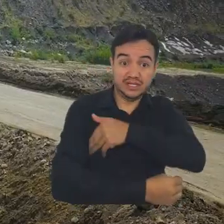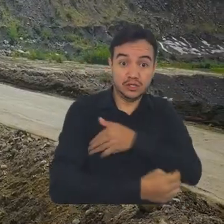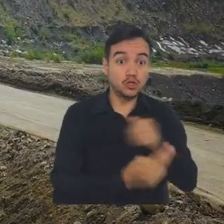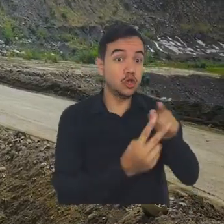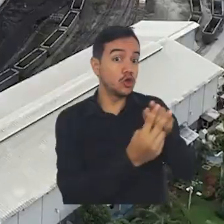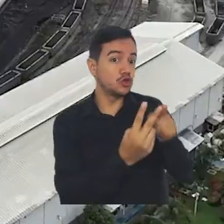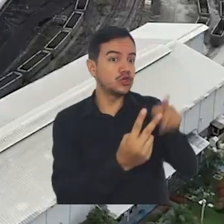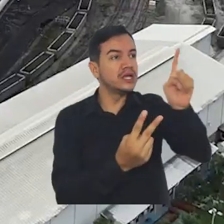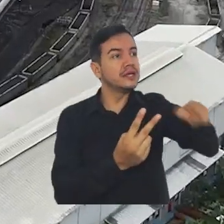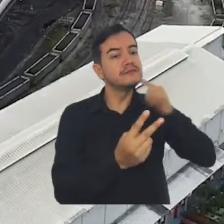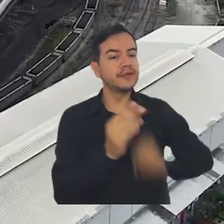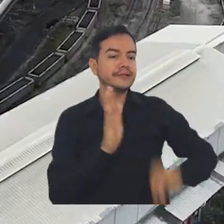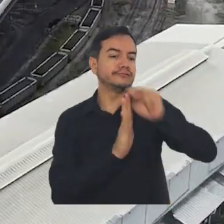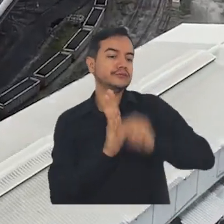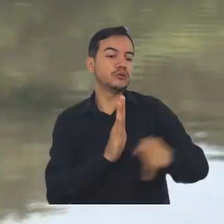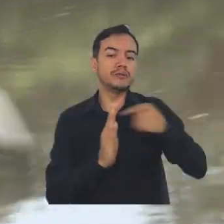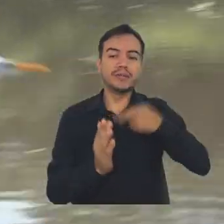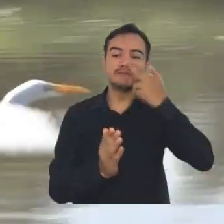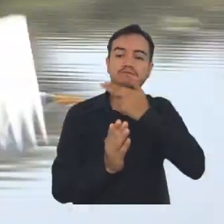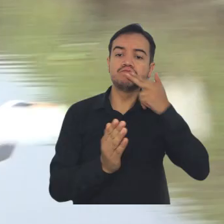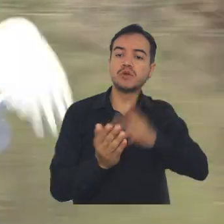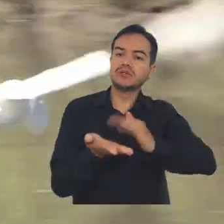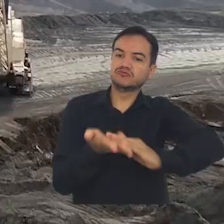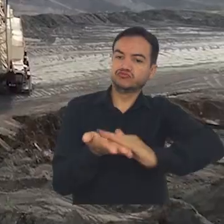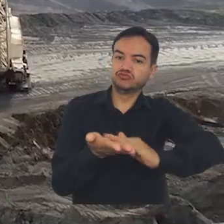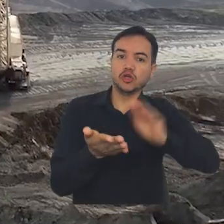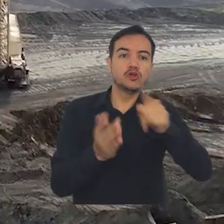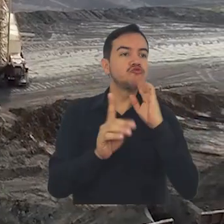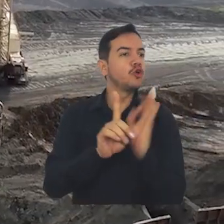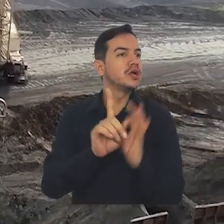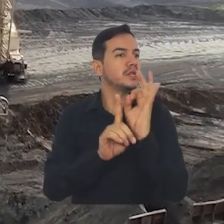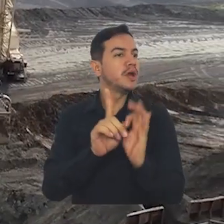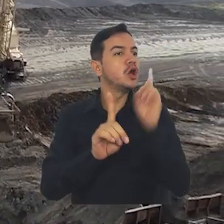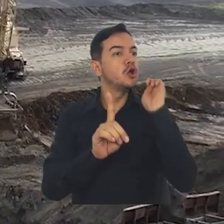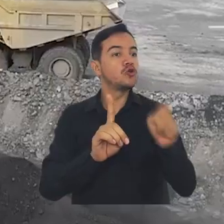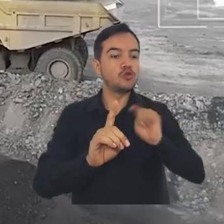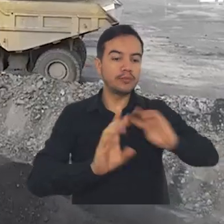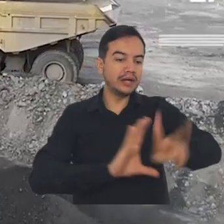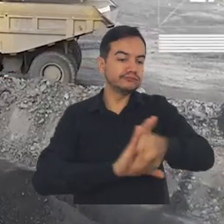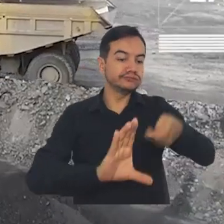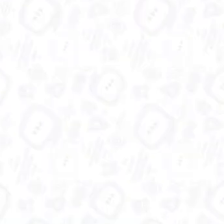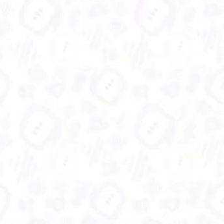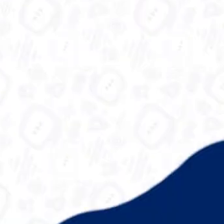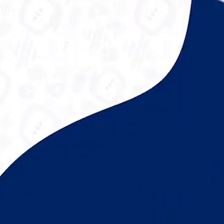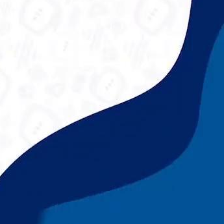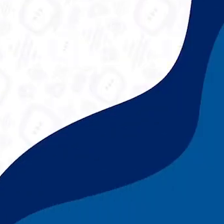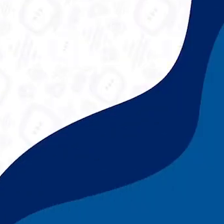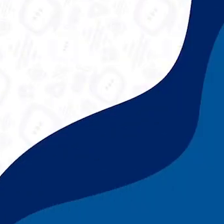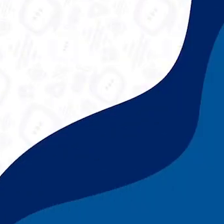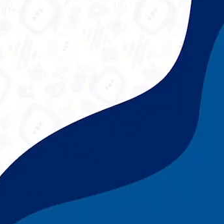cumplir compromisos con los impactos negativos en el clima generados por el sector minero energético.